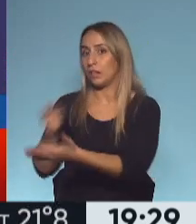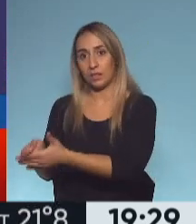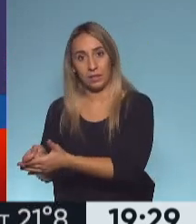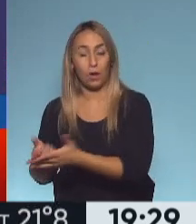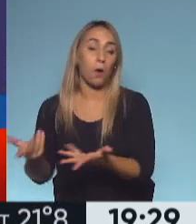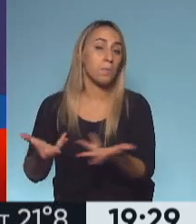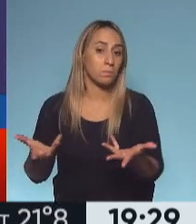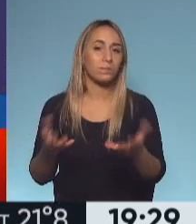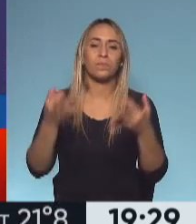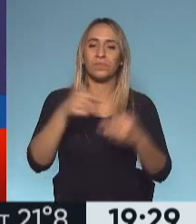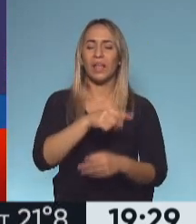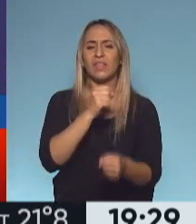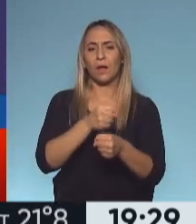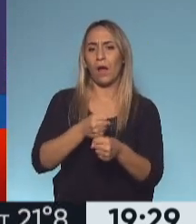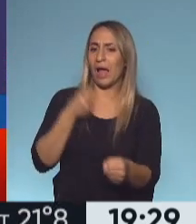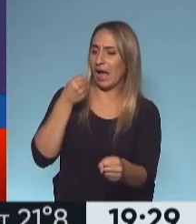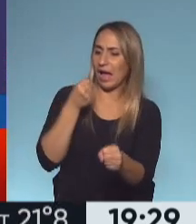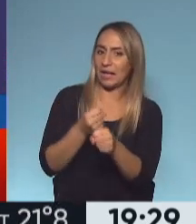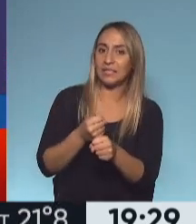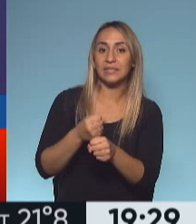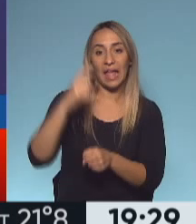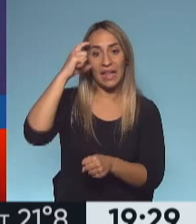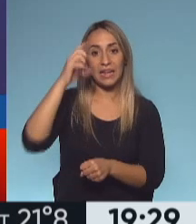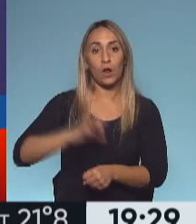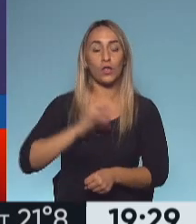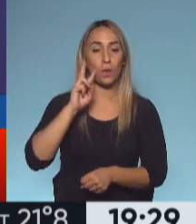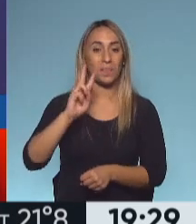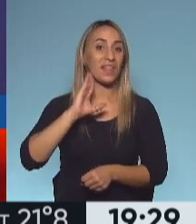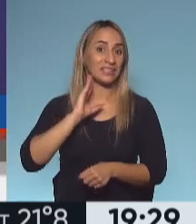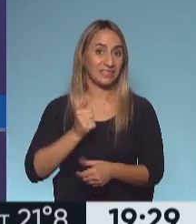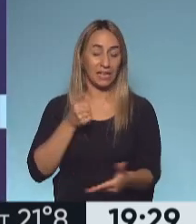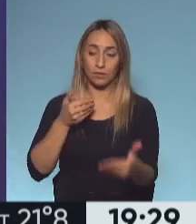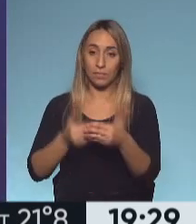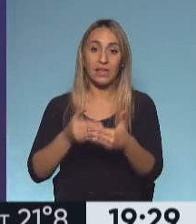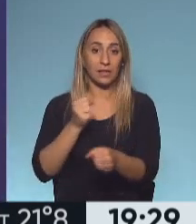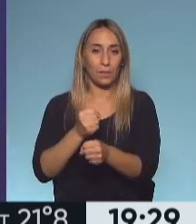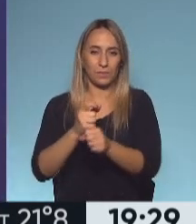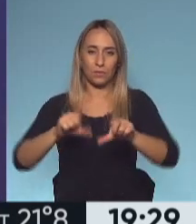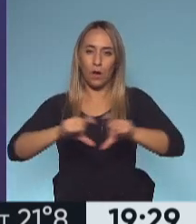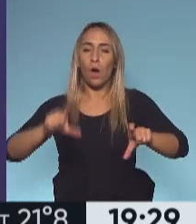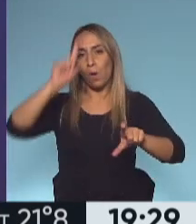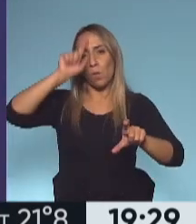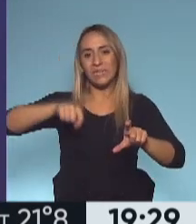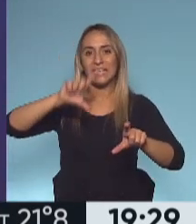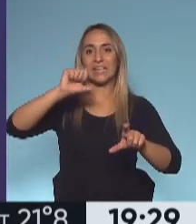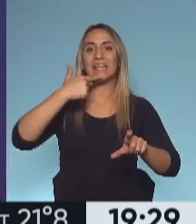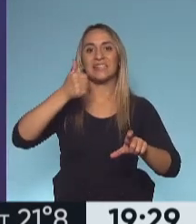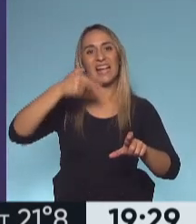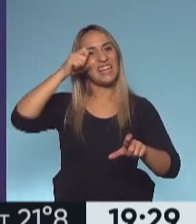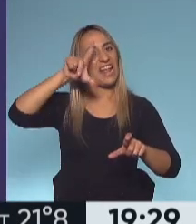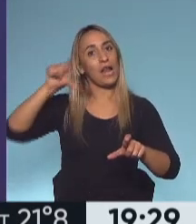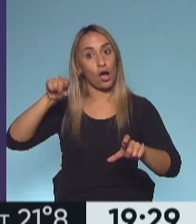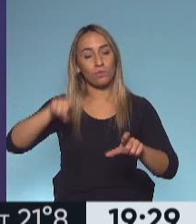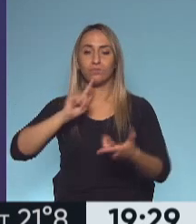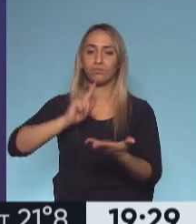trabajó hasta enero de 2016, lo vemos ahí en la resolución del juez Sebastián Casanero, trabajó